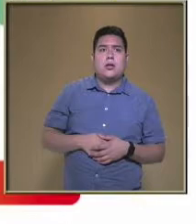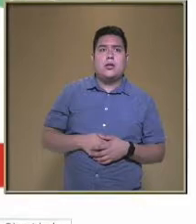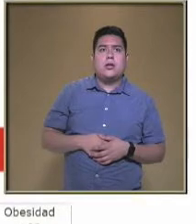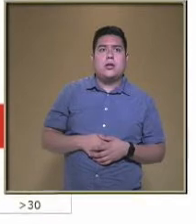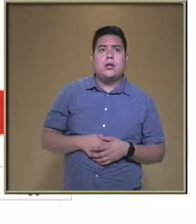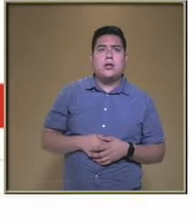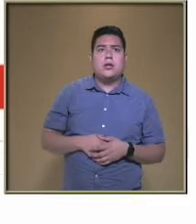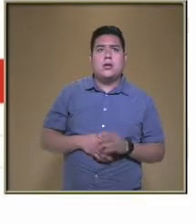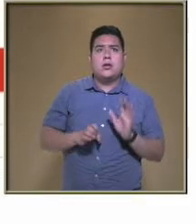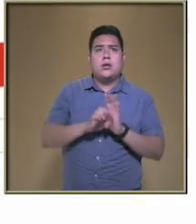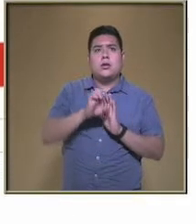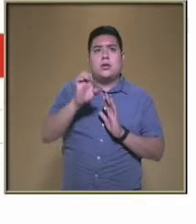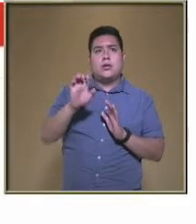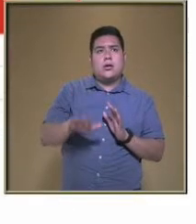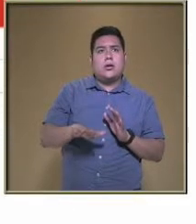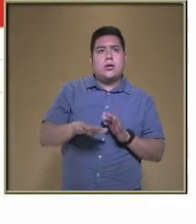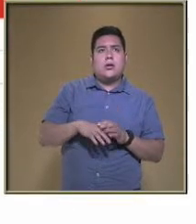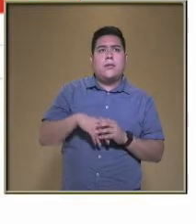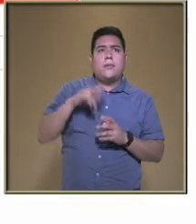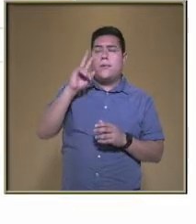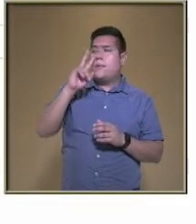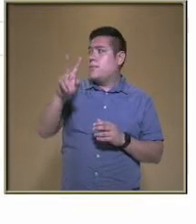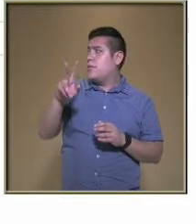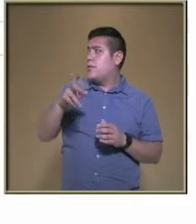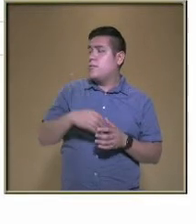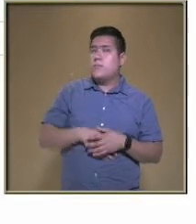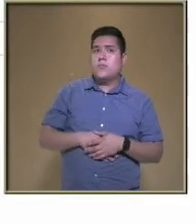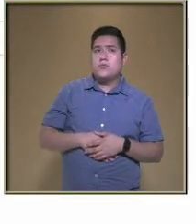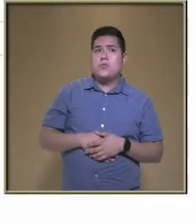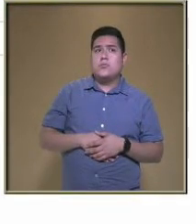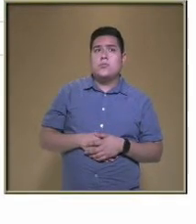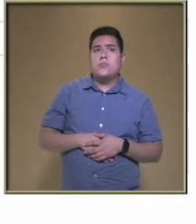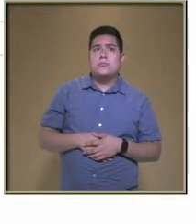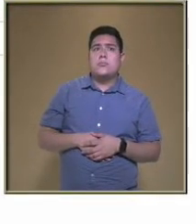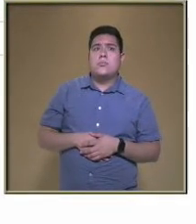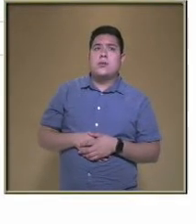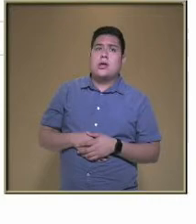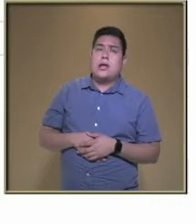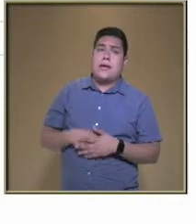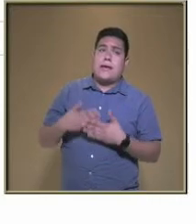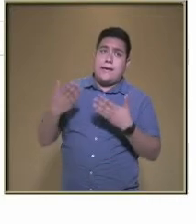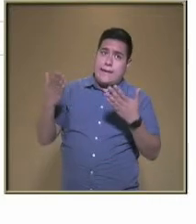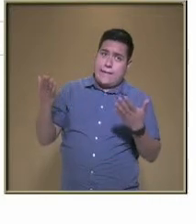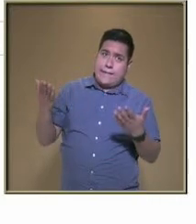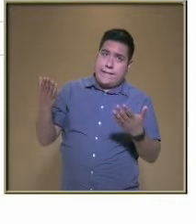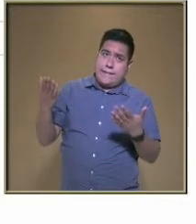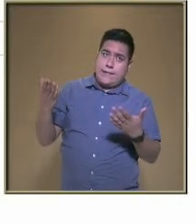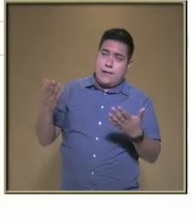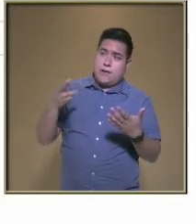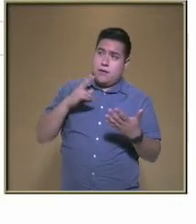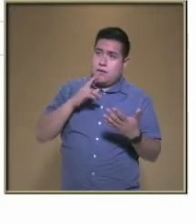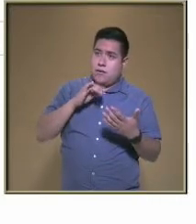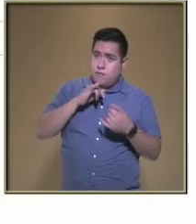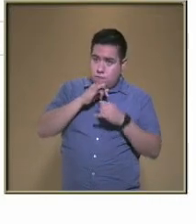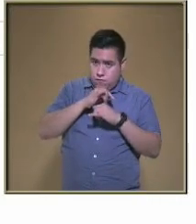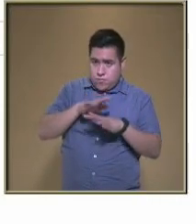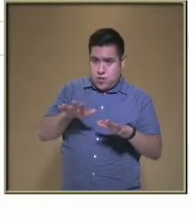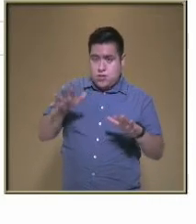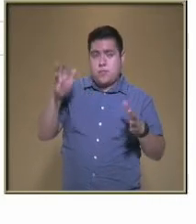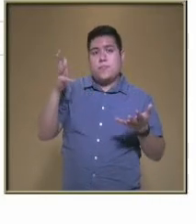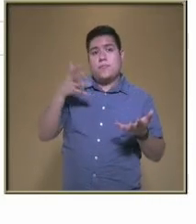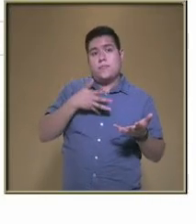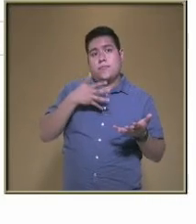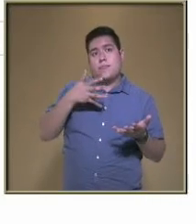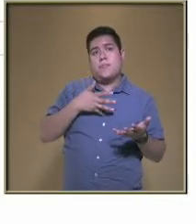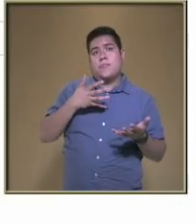el resultado Aquí nada más Hay que subir un poquito La pantalla Para que se observe Y en este caso Por los datos Que introducimos